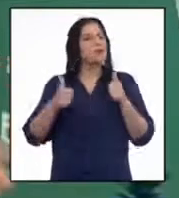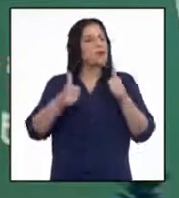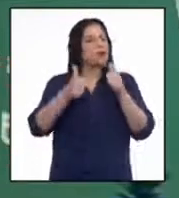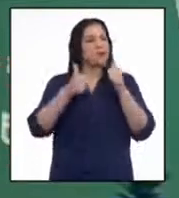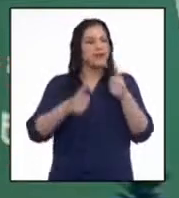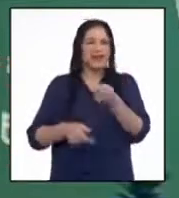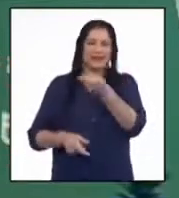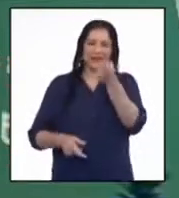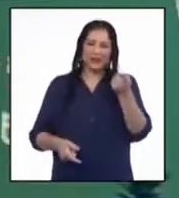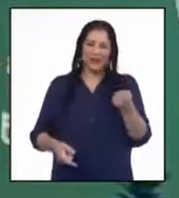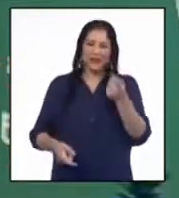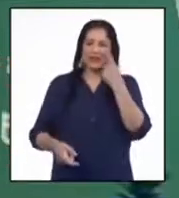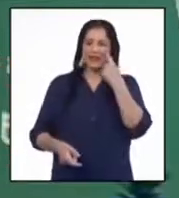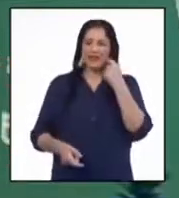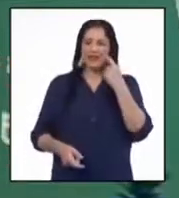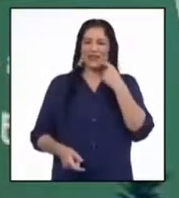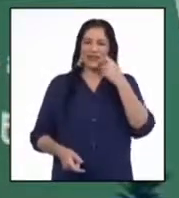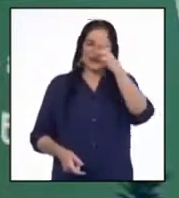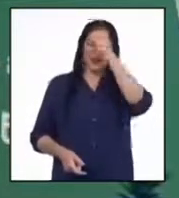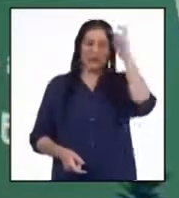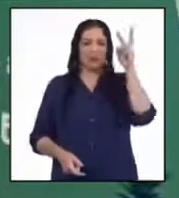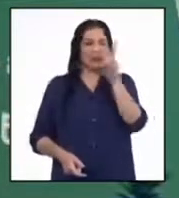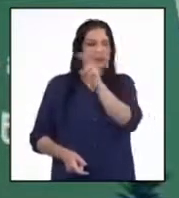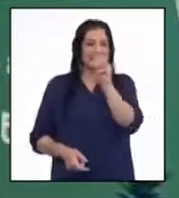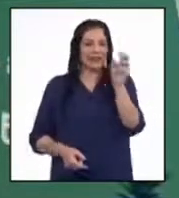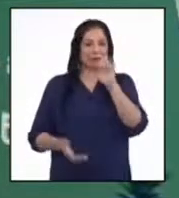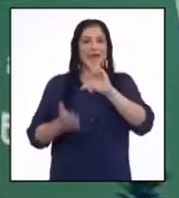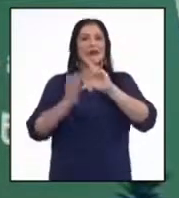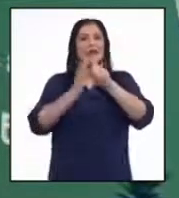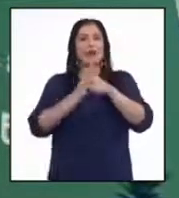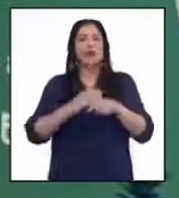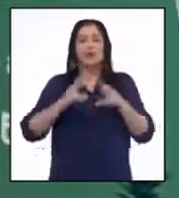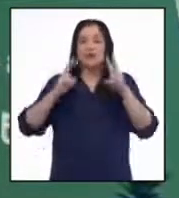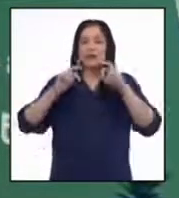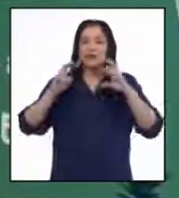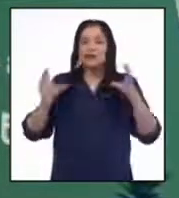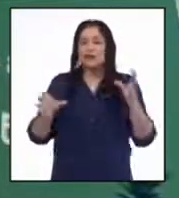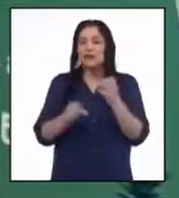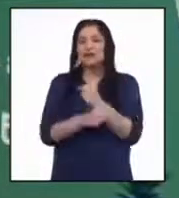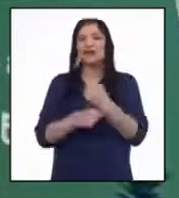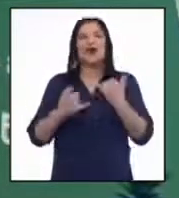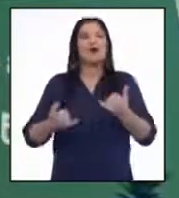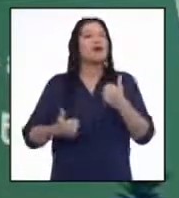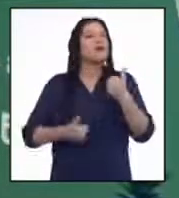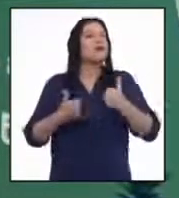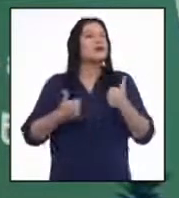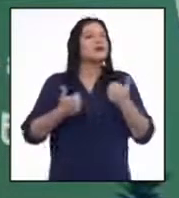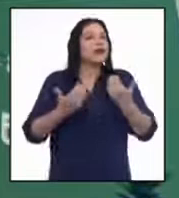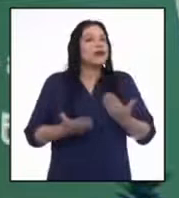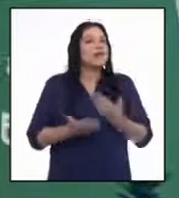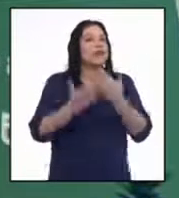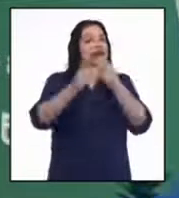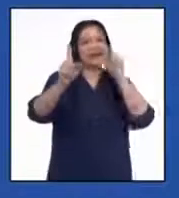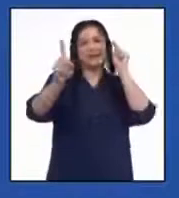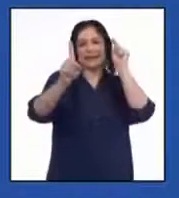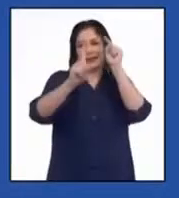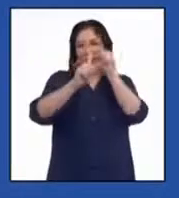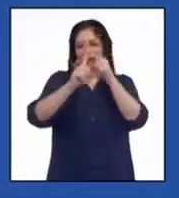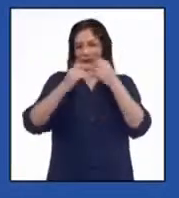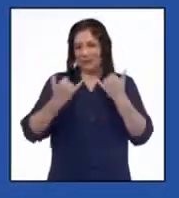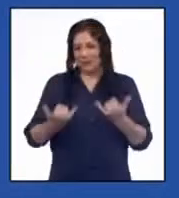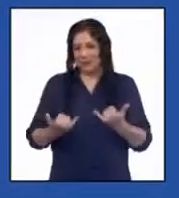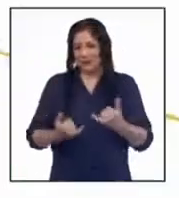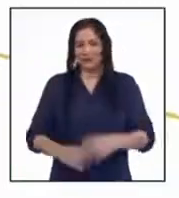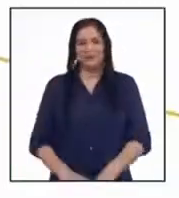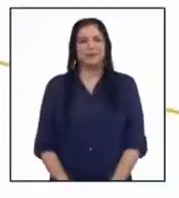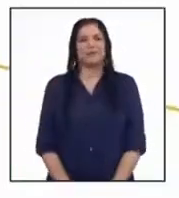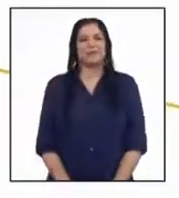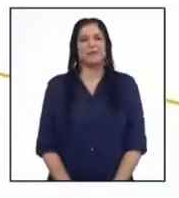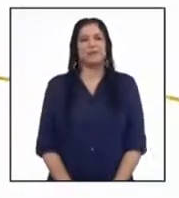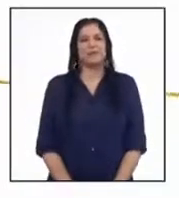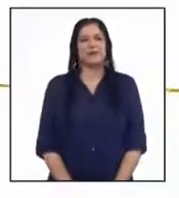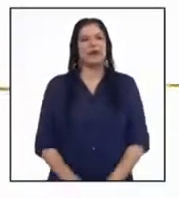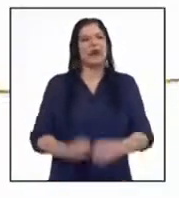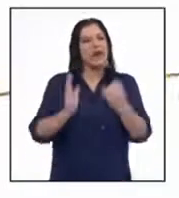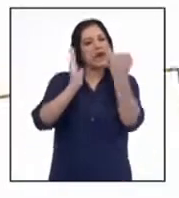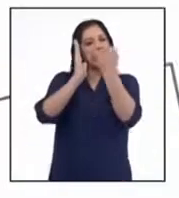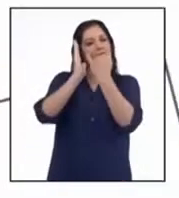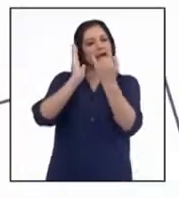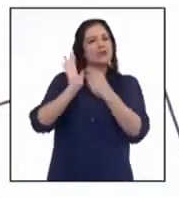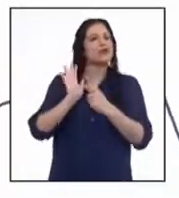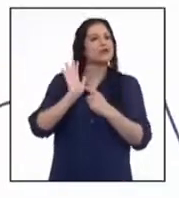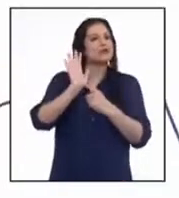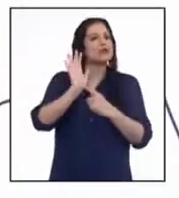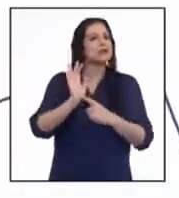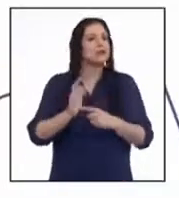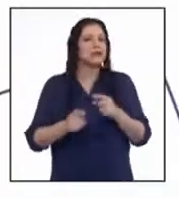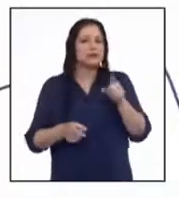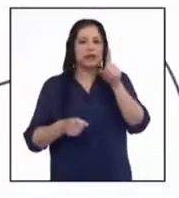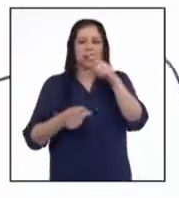Muy bien, chicas y chicos de la promo 2020. Luego de revisar las conclusiones, nos toca ahora plantear el reto. El gráfico que se